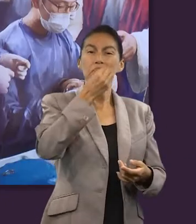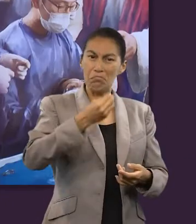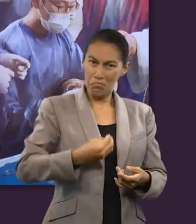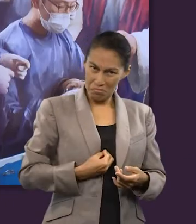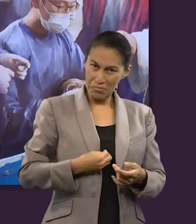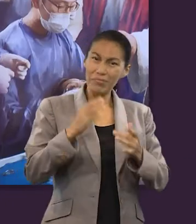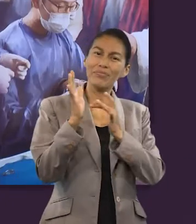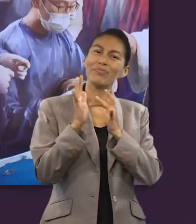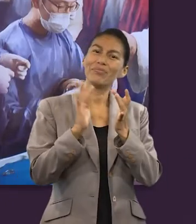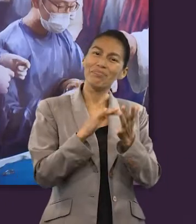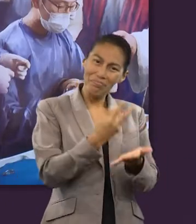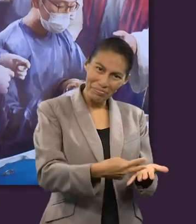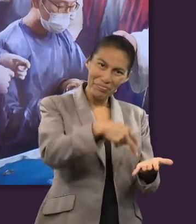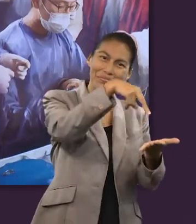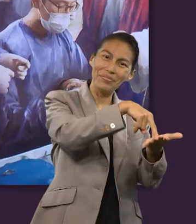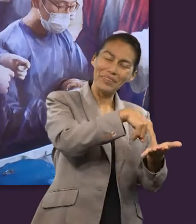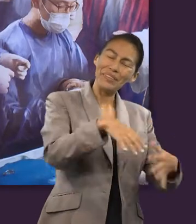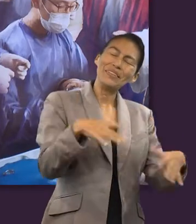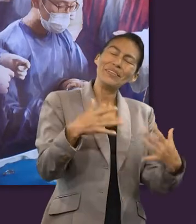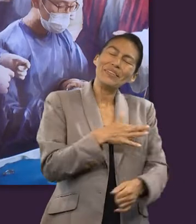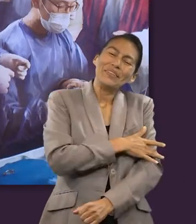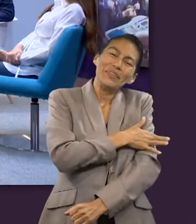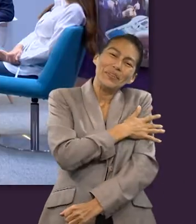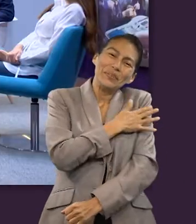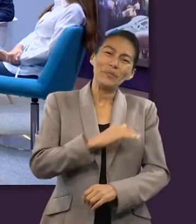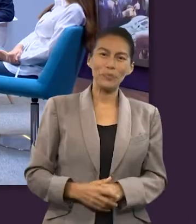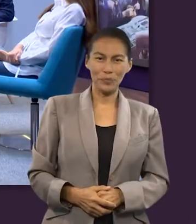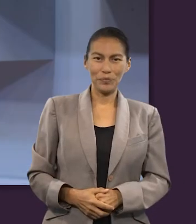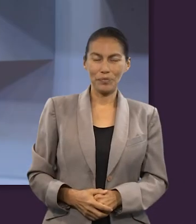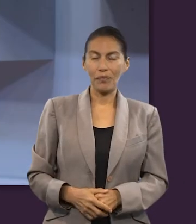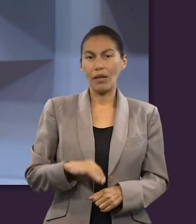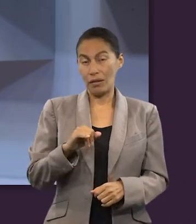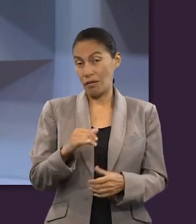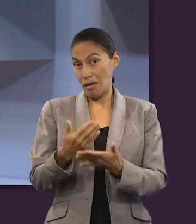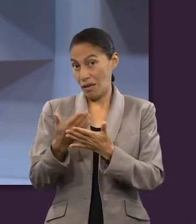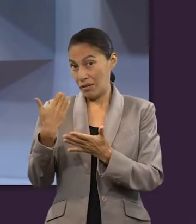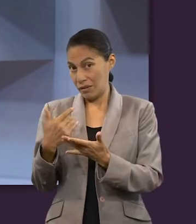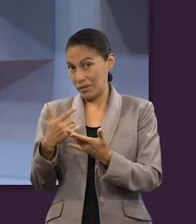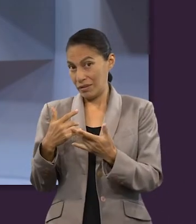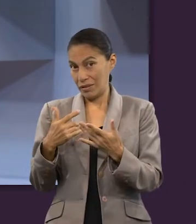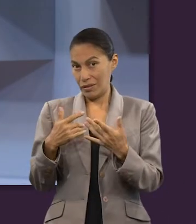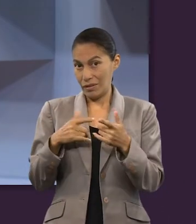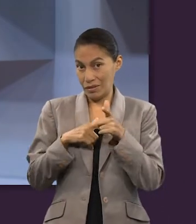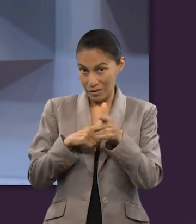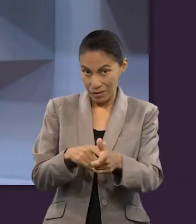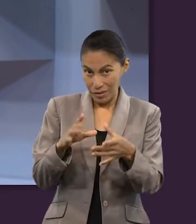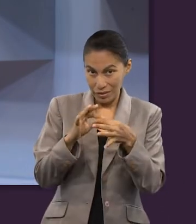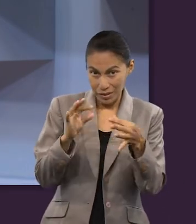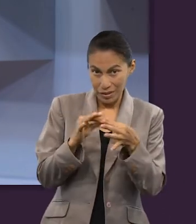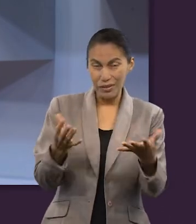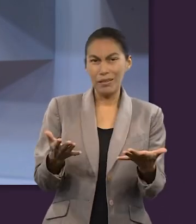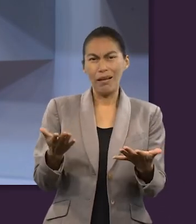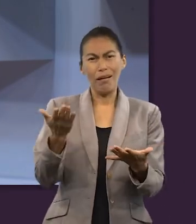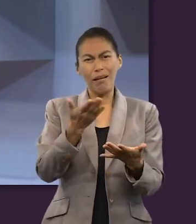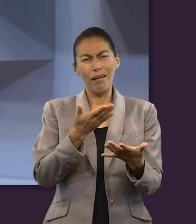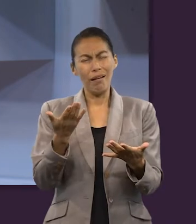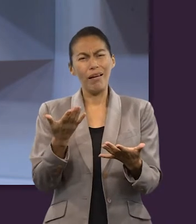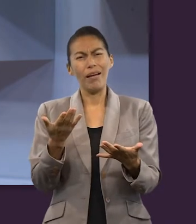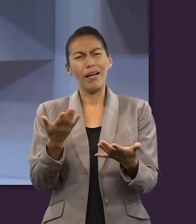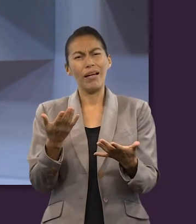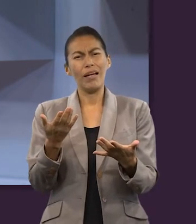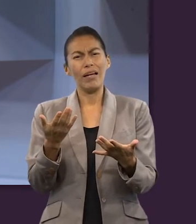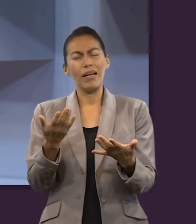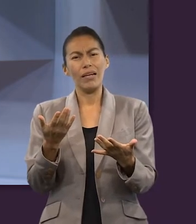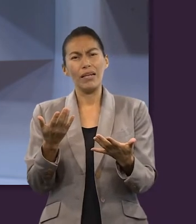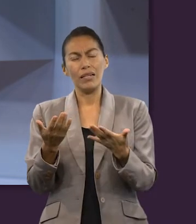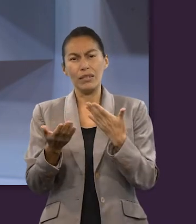a pesar con todo ello, Jesús resucitó. ¡Qué increíble! Y me gustaría, antes de seguir avanzando en el tema de resurrección, que